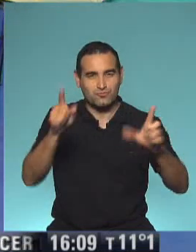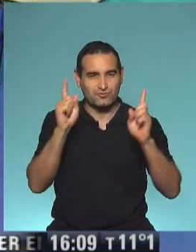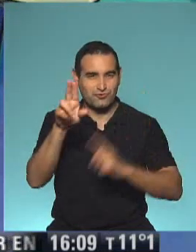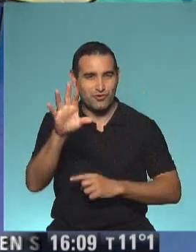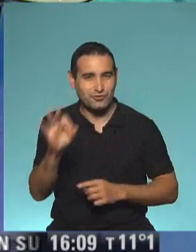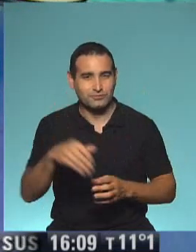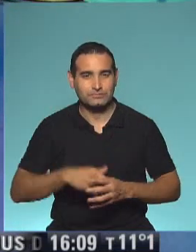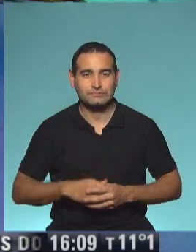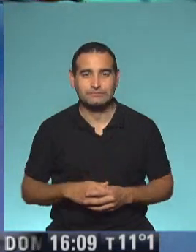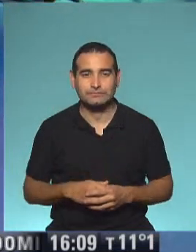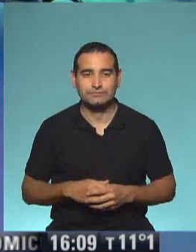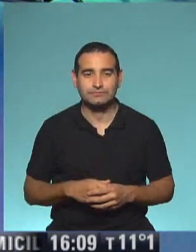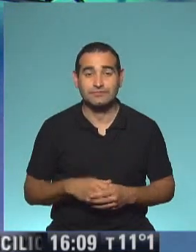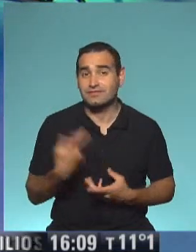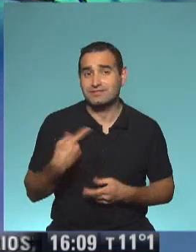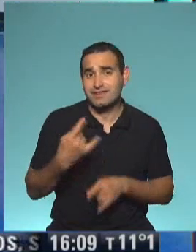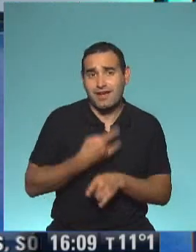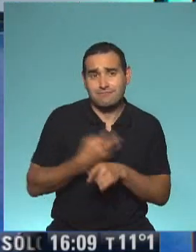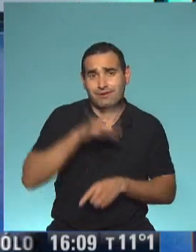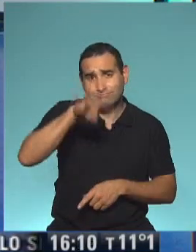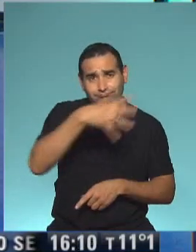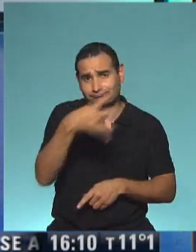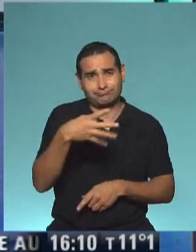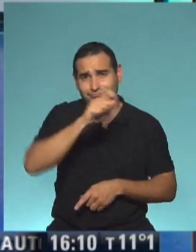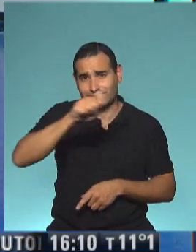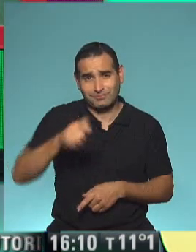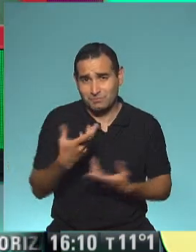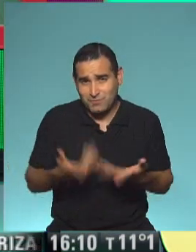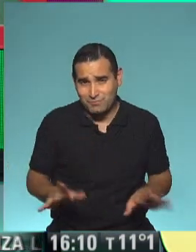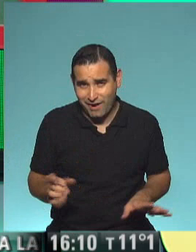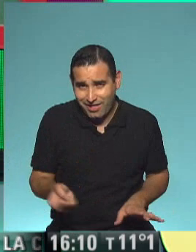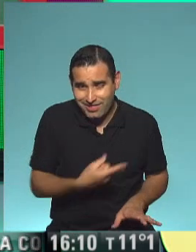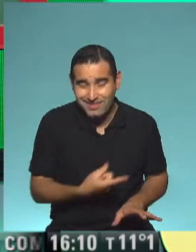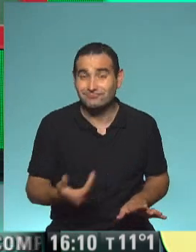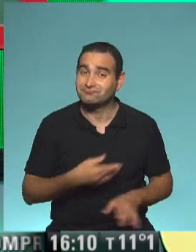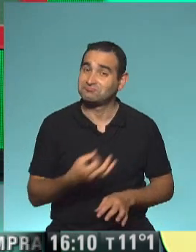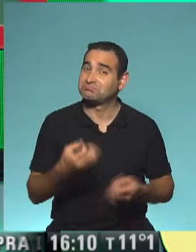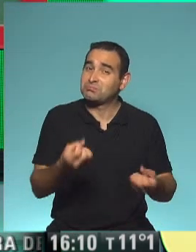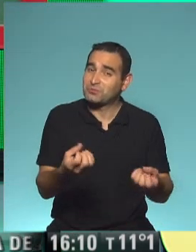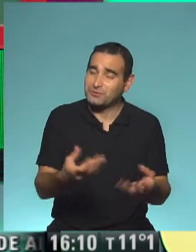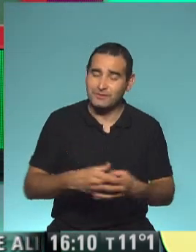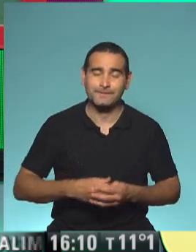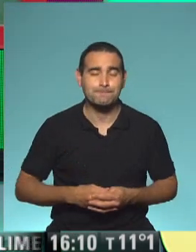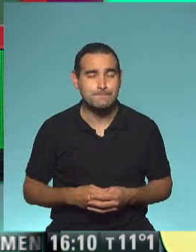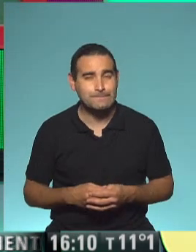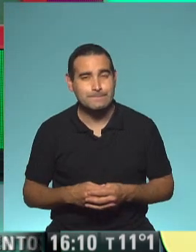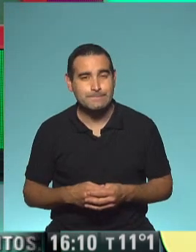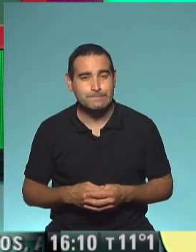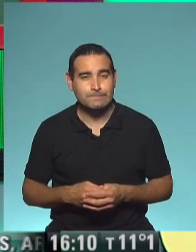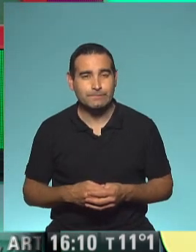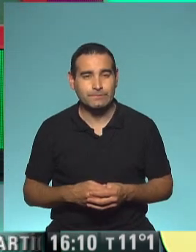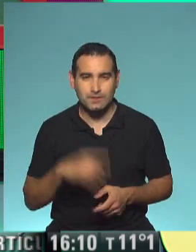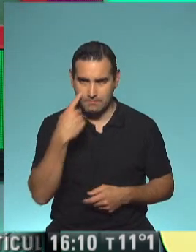Porque usamos muchos cuadros. Usamos todo el tiempo, muy normal lo que acaba de pasar. Qué presentación. Muy bien. Bien, miren,